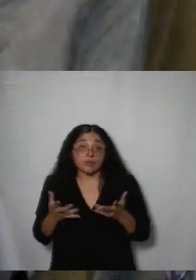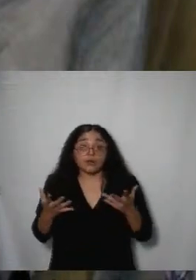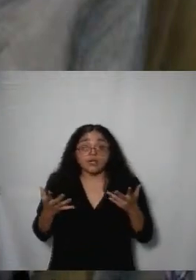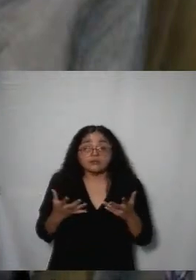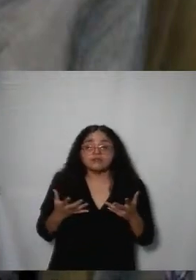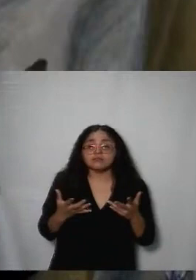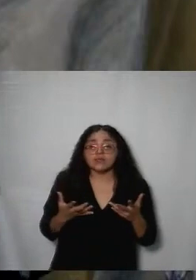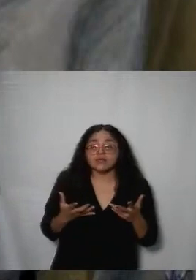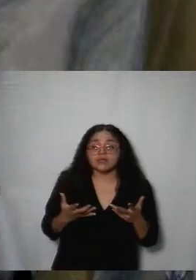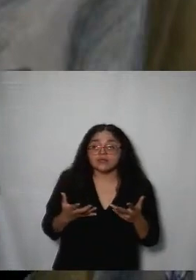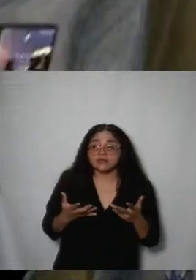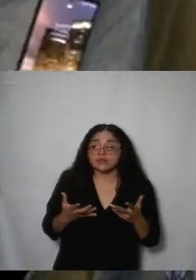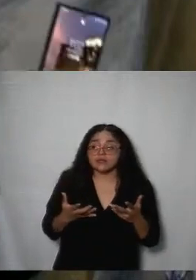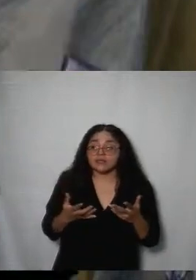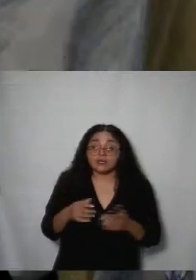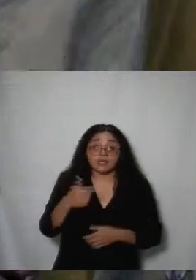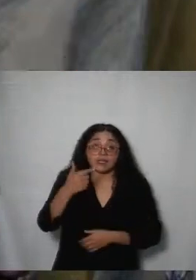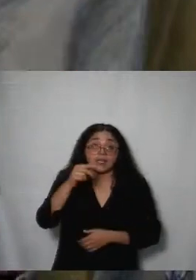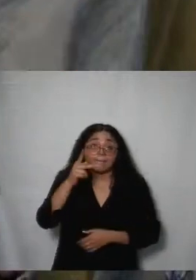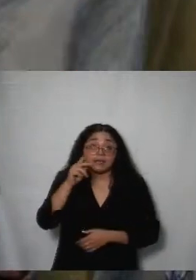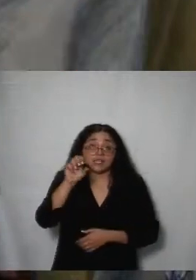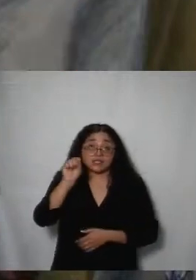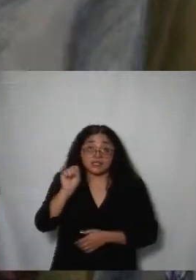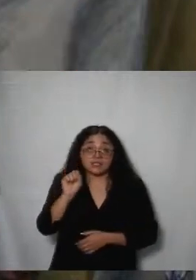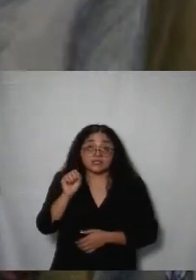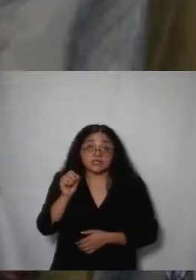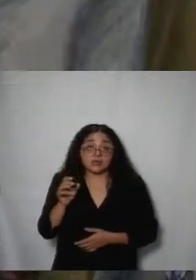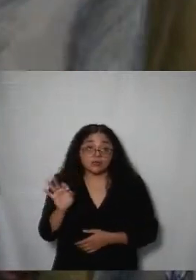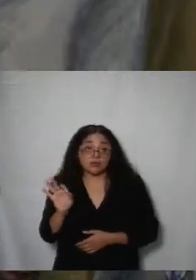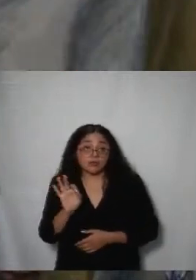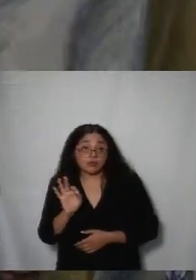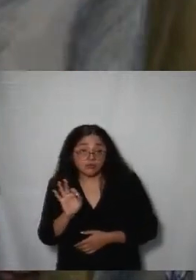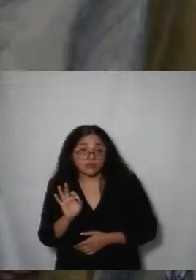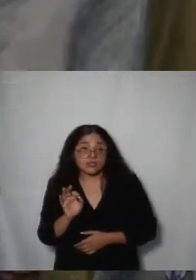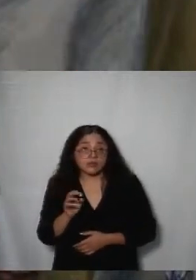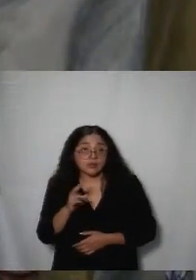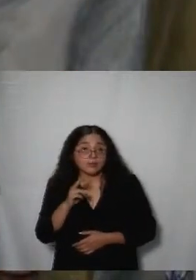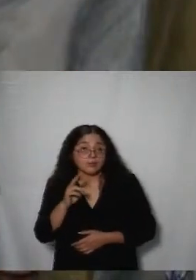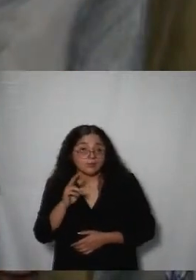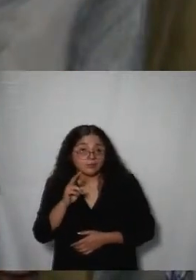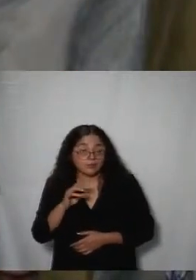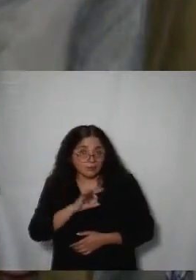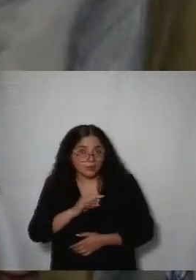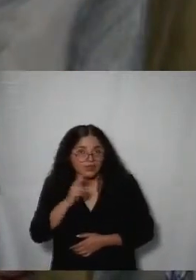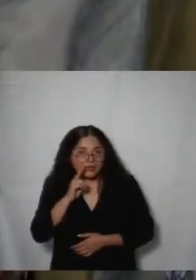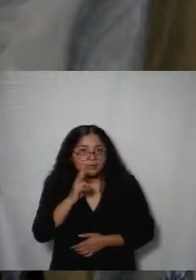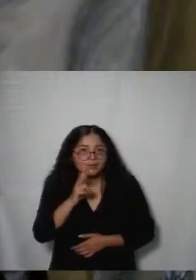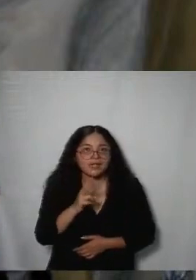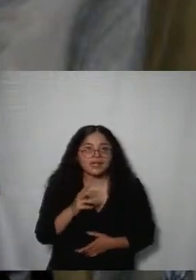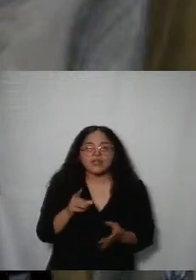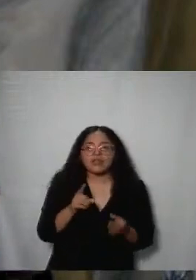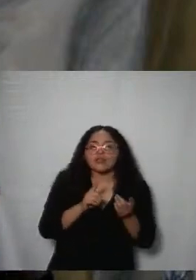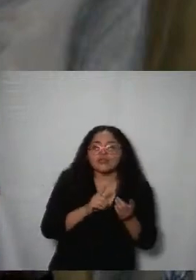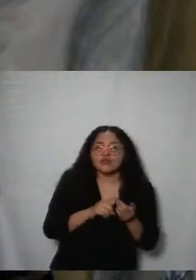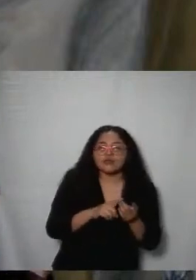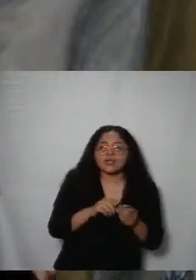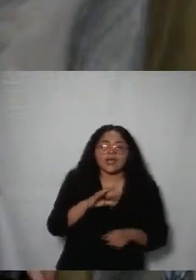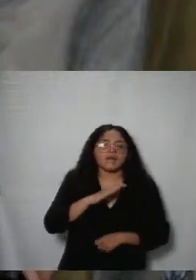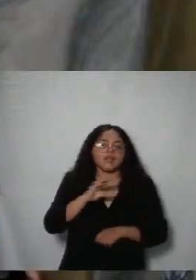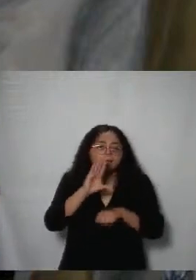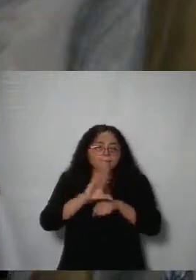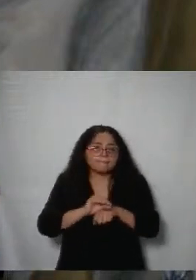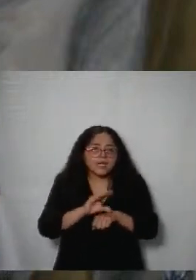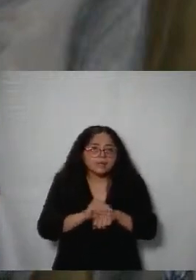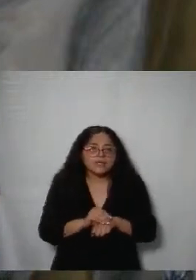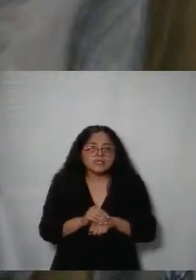probablemente de un gps a través del cual se pueda mostrar dónde se encuentran o qué permisos tienen